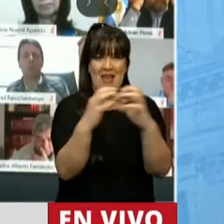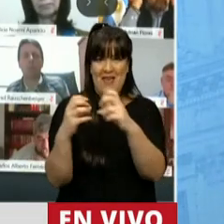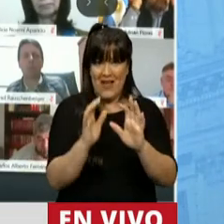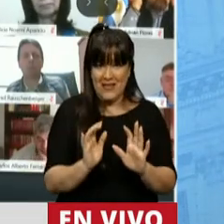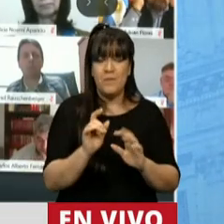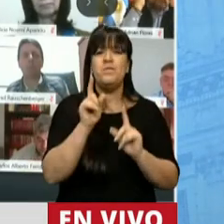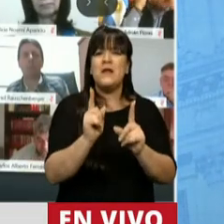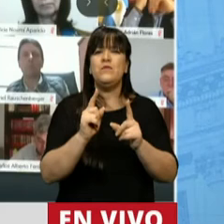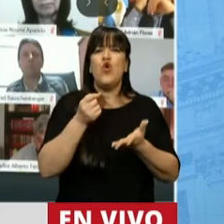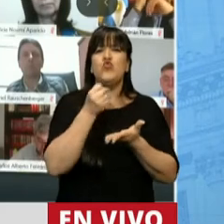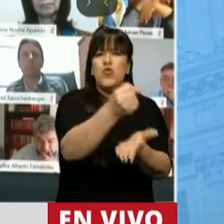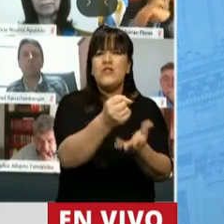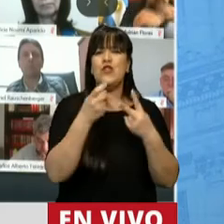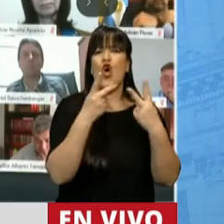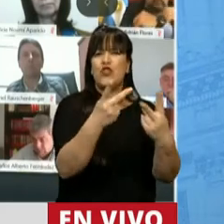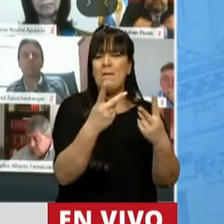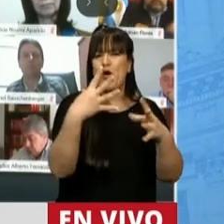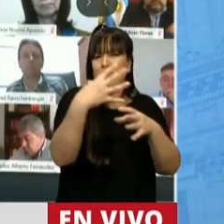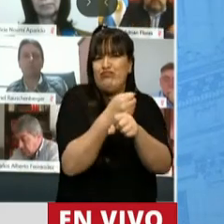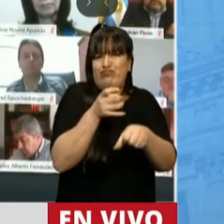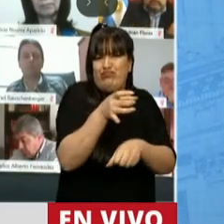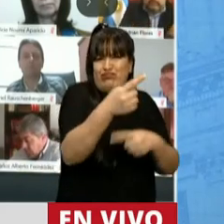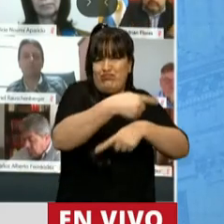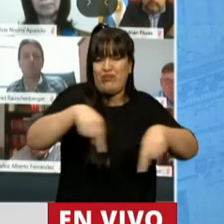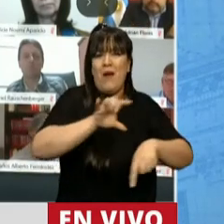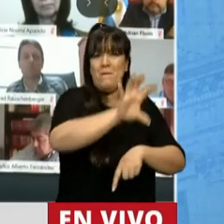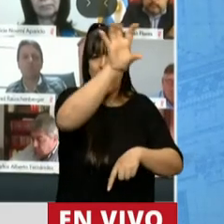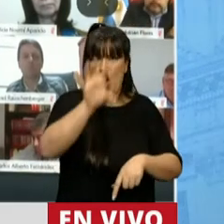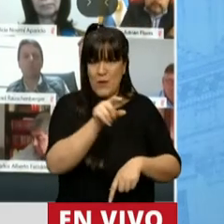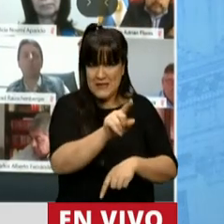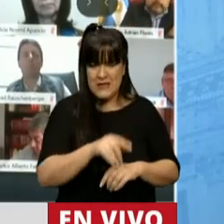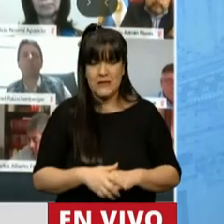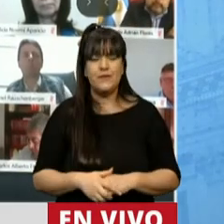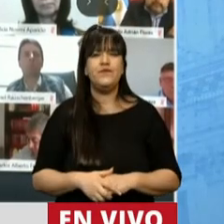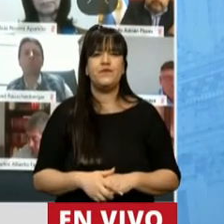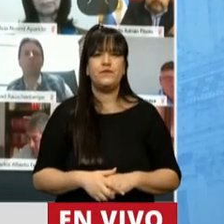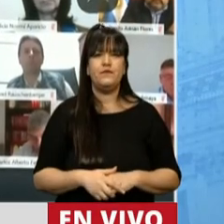de los subsidios al transporte público de pasajeros en el interior del país.